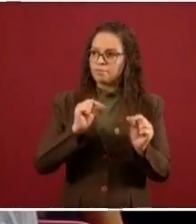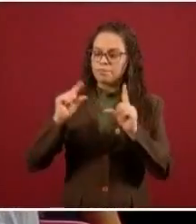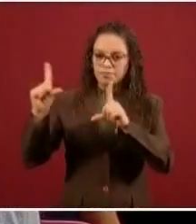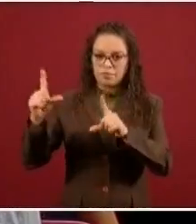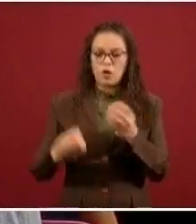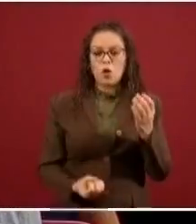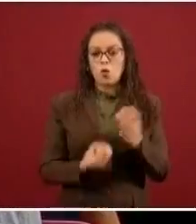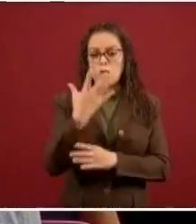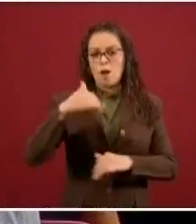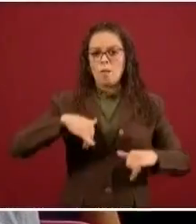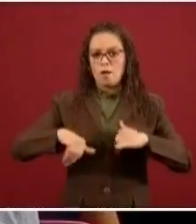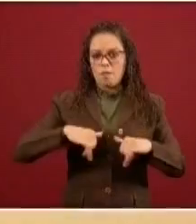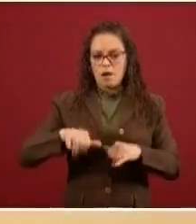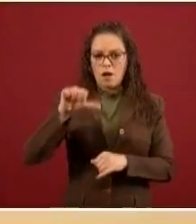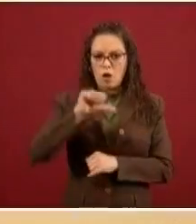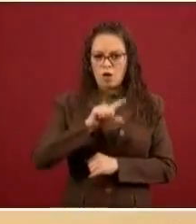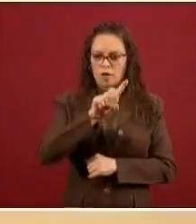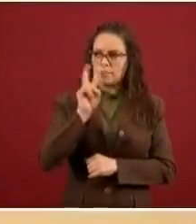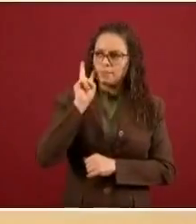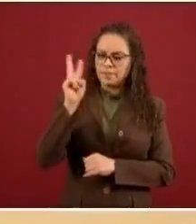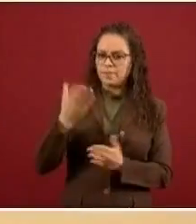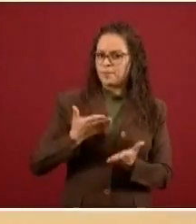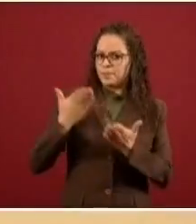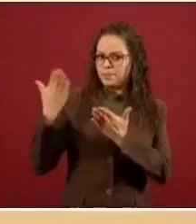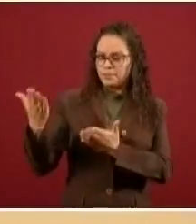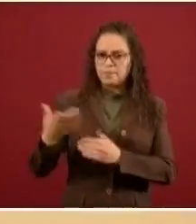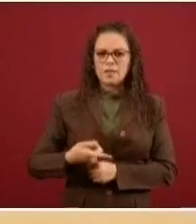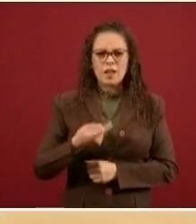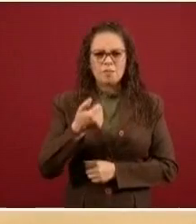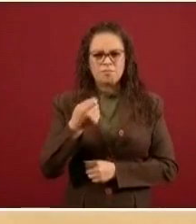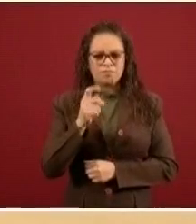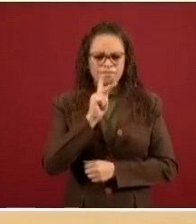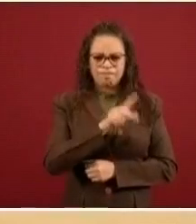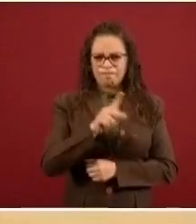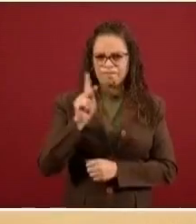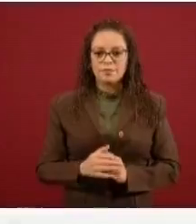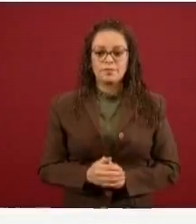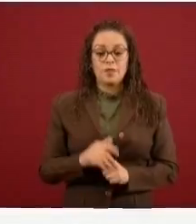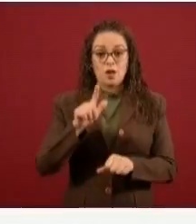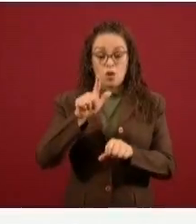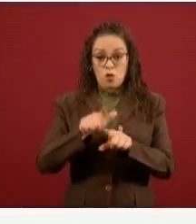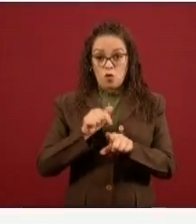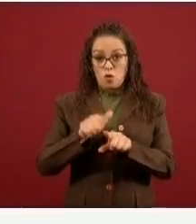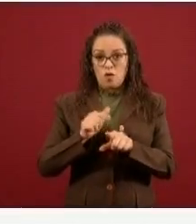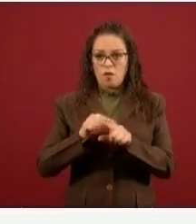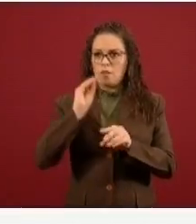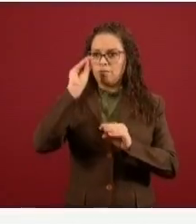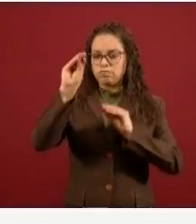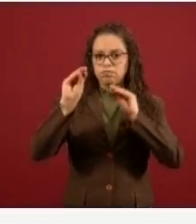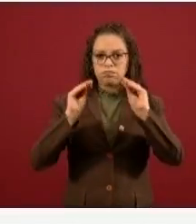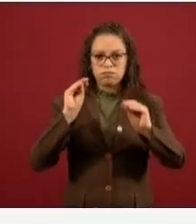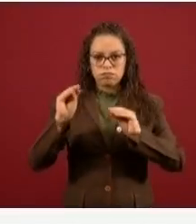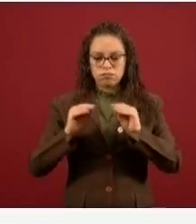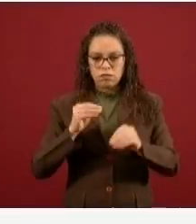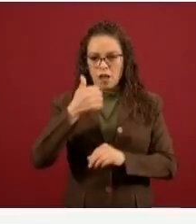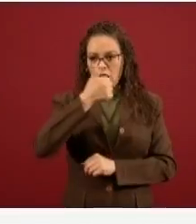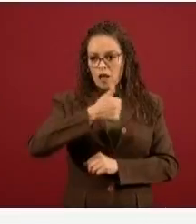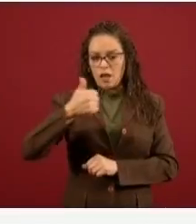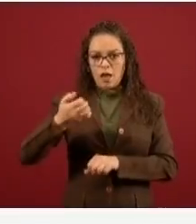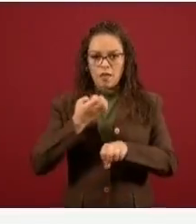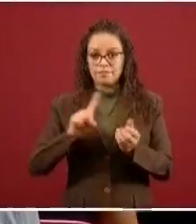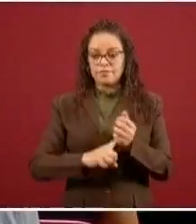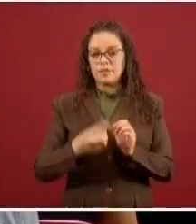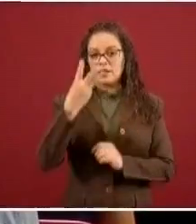5.014 casos, el 66% ha sido de tipo ambulatorio, el 10% de hospitalizados estables,